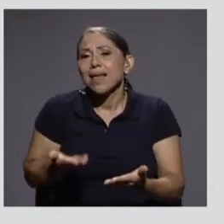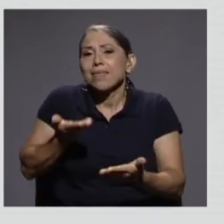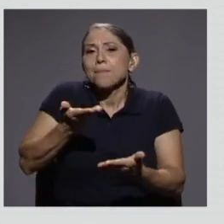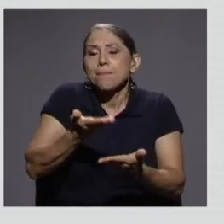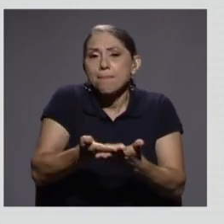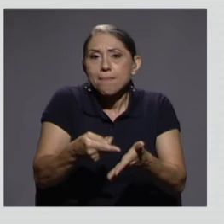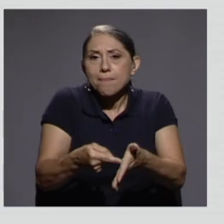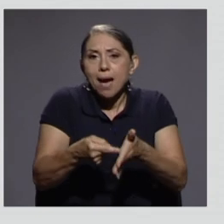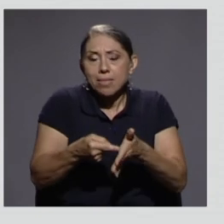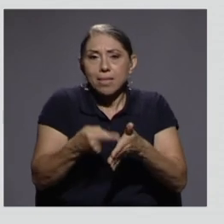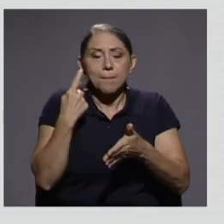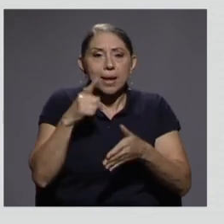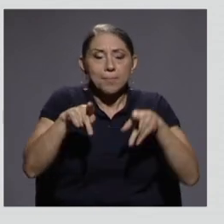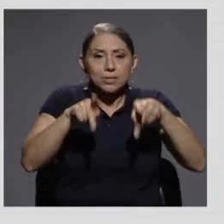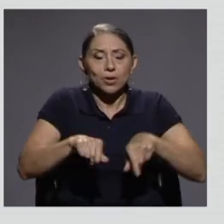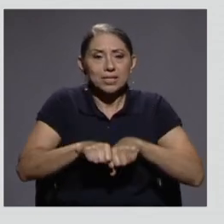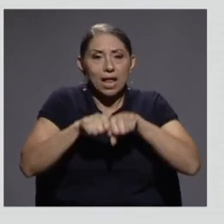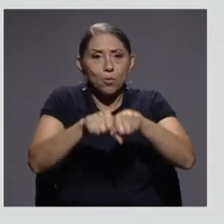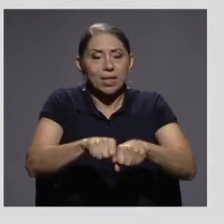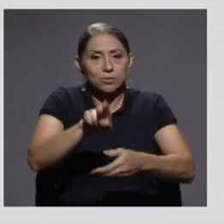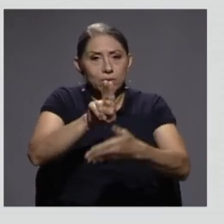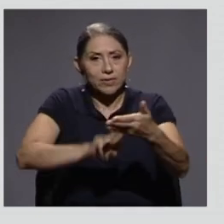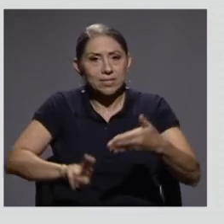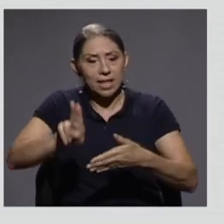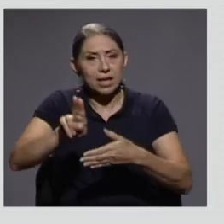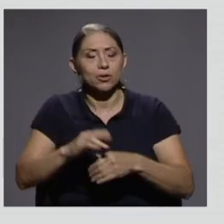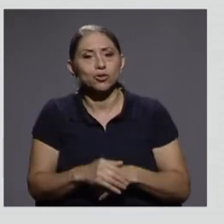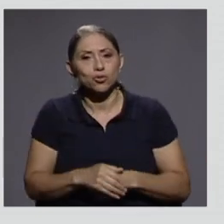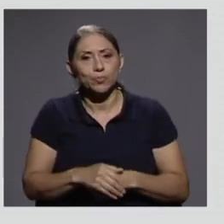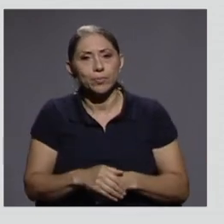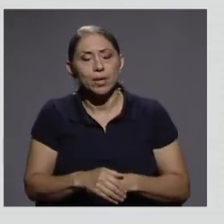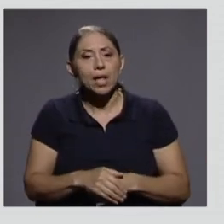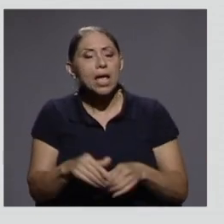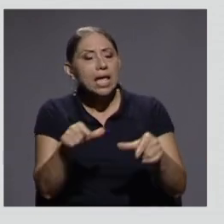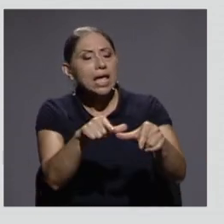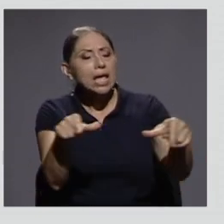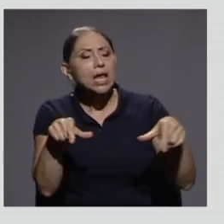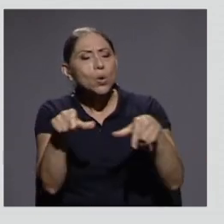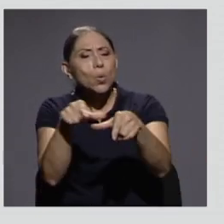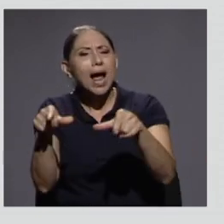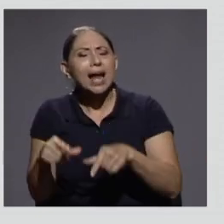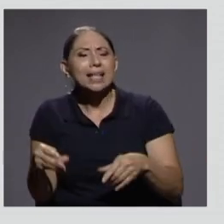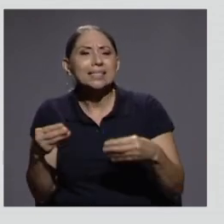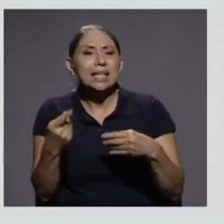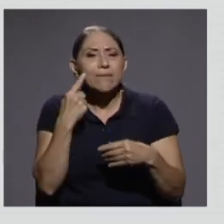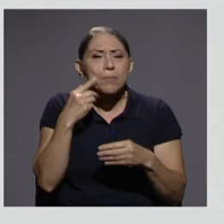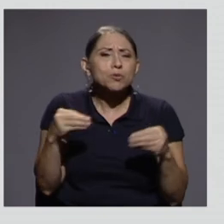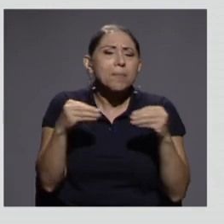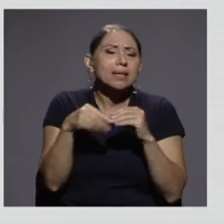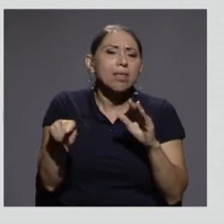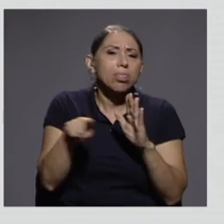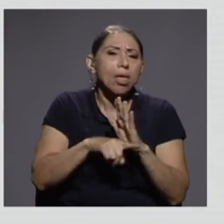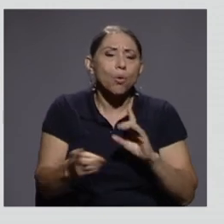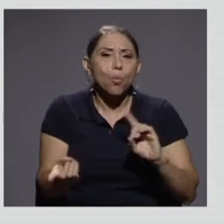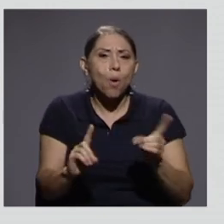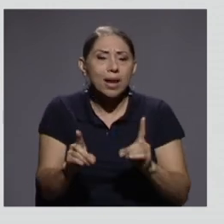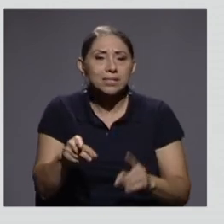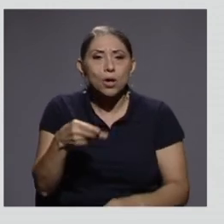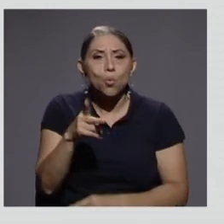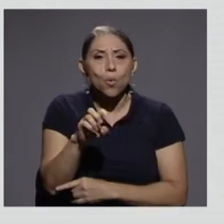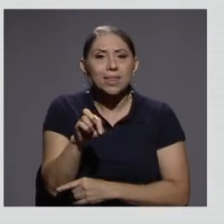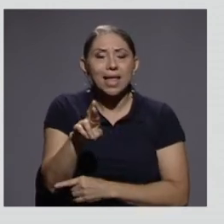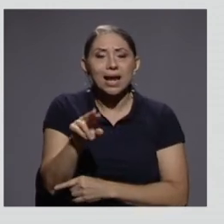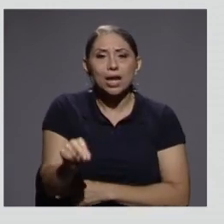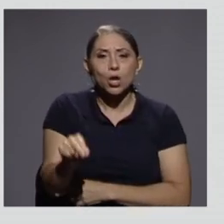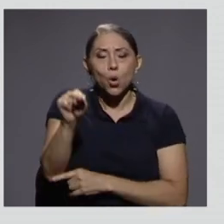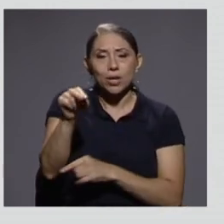digamos, las zonas que muestran algunos indicadores más desfavorables son la Huetar Norte y la Chorotega.